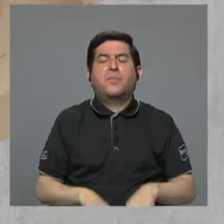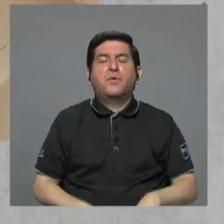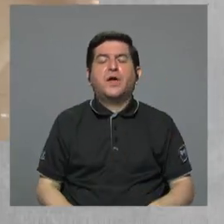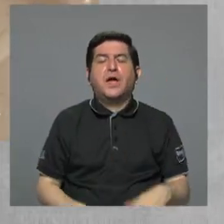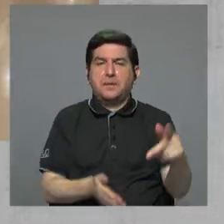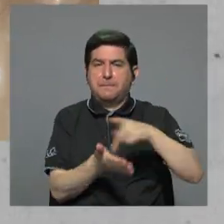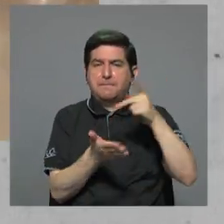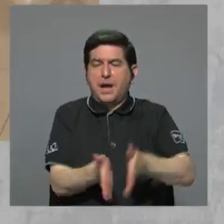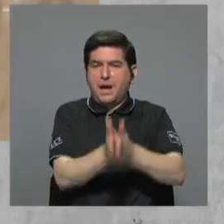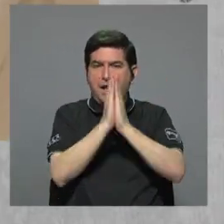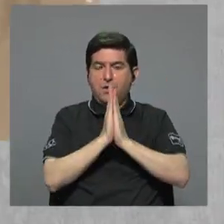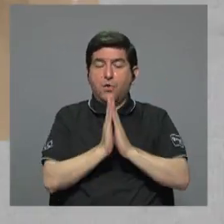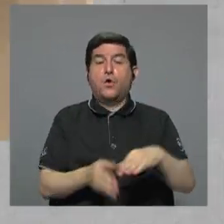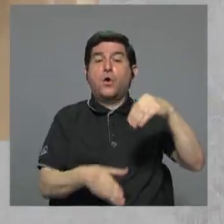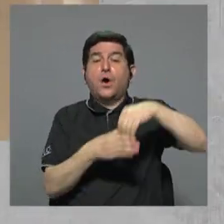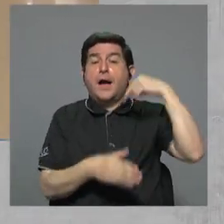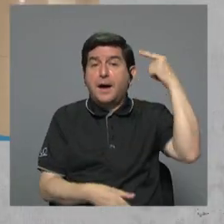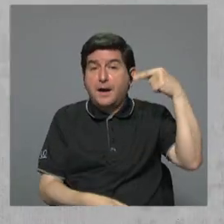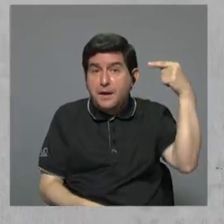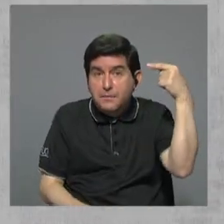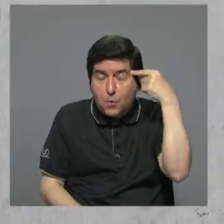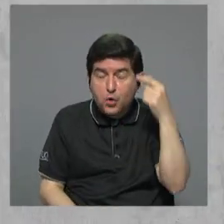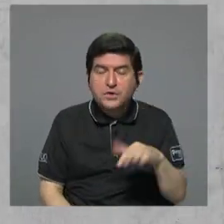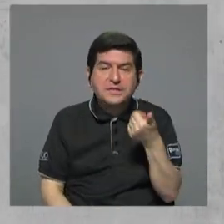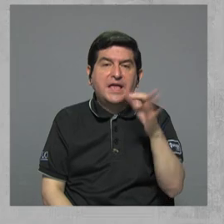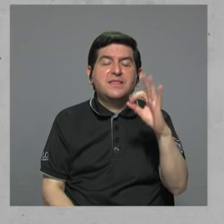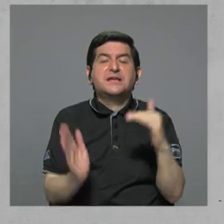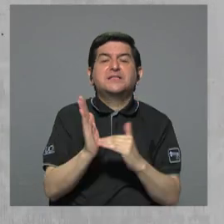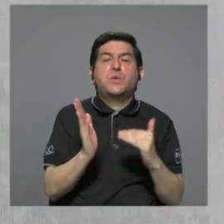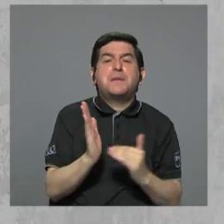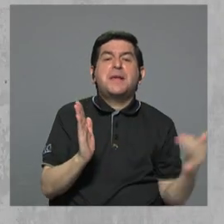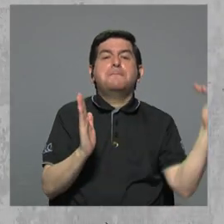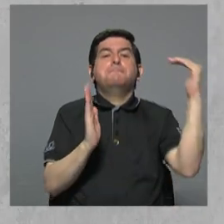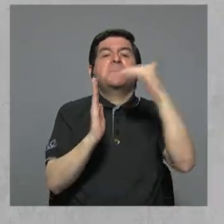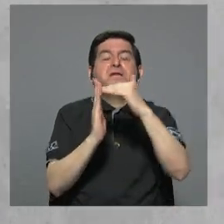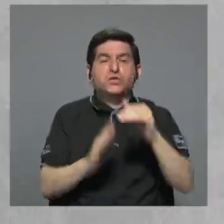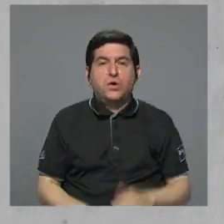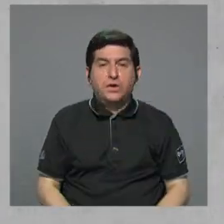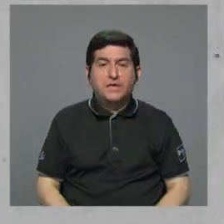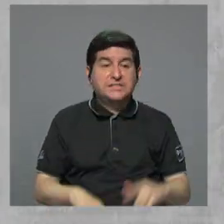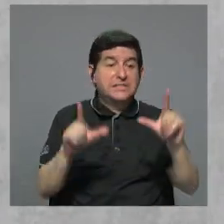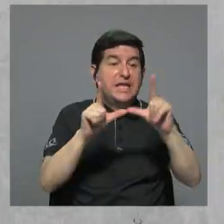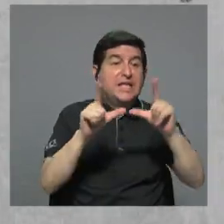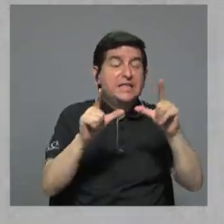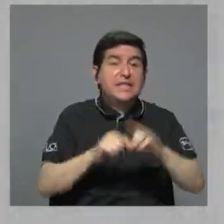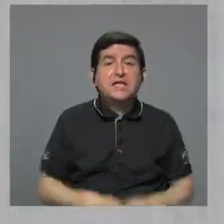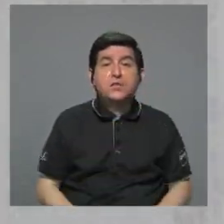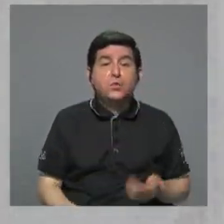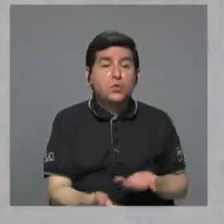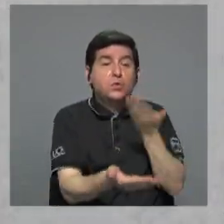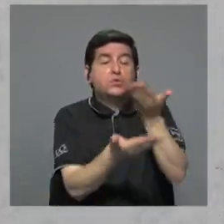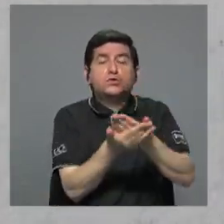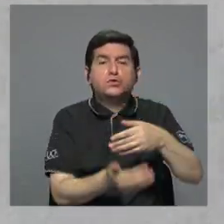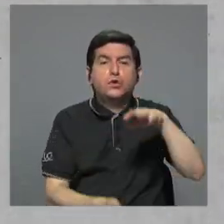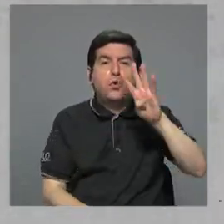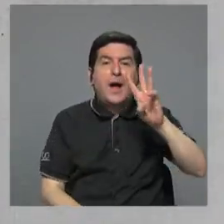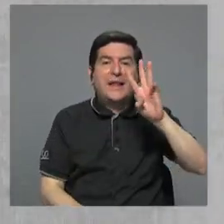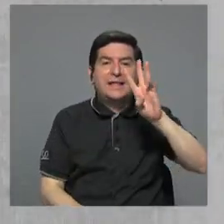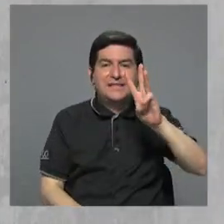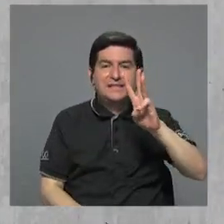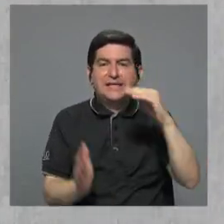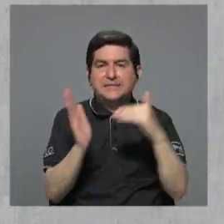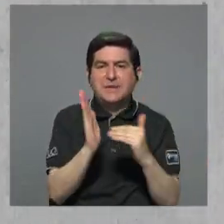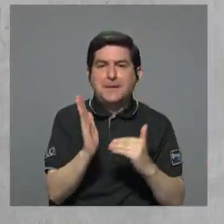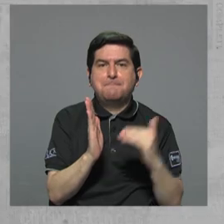porque el aporte estatal, como muy bien decías, es 19 mil millones y los bonos que están tirando son 46 mil millones.